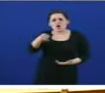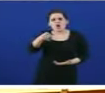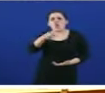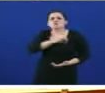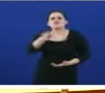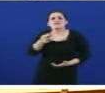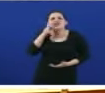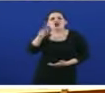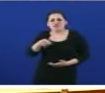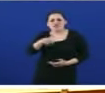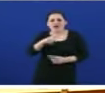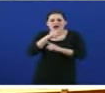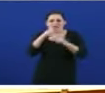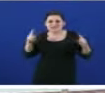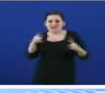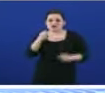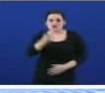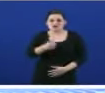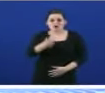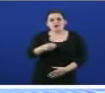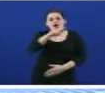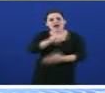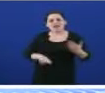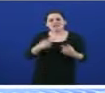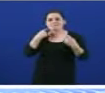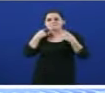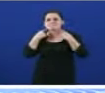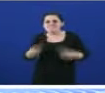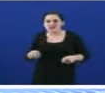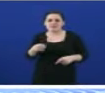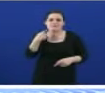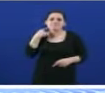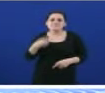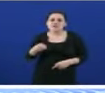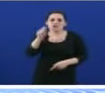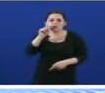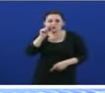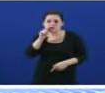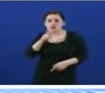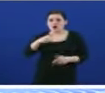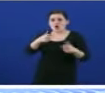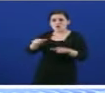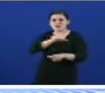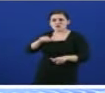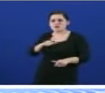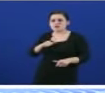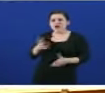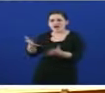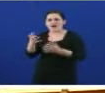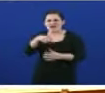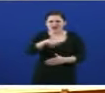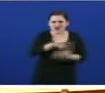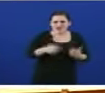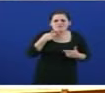que se en pleno ano xacobeo, Galiza perde cota de mercado turístico en favor de outras comunidades autónomas e que algo está a facer mal